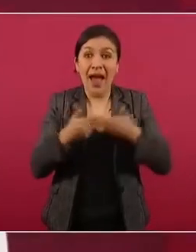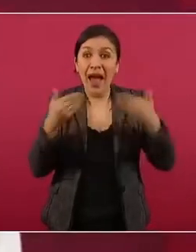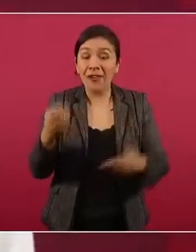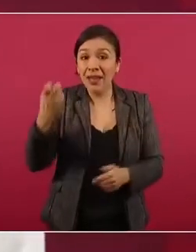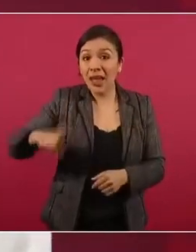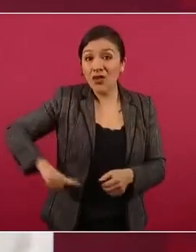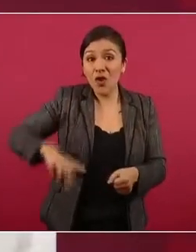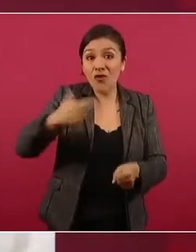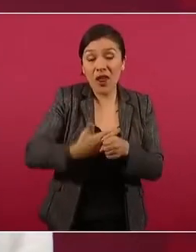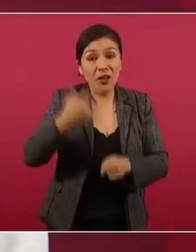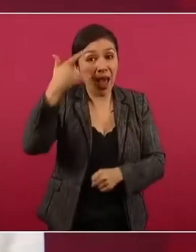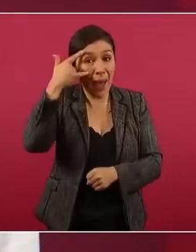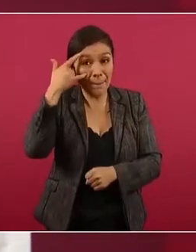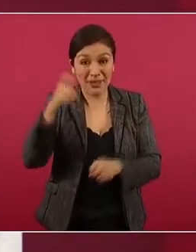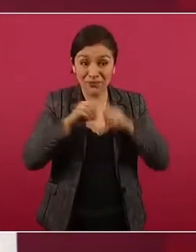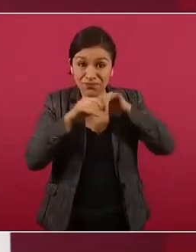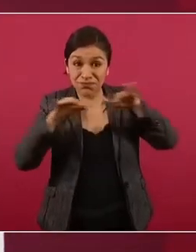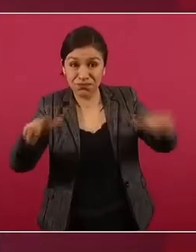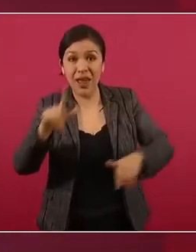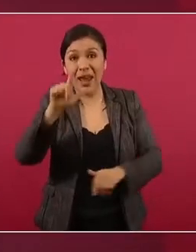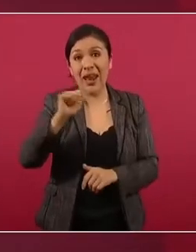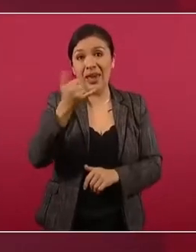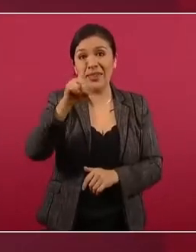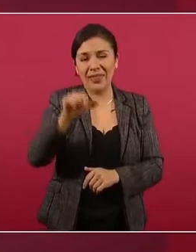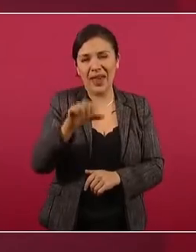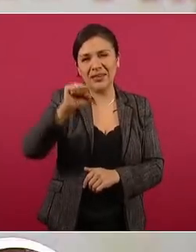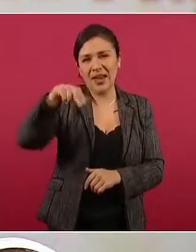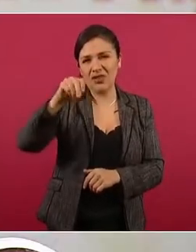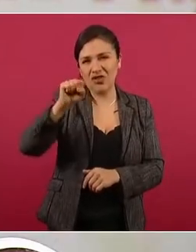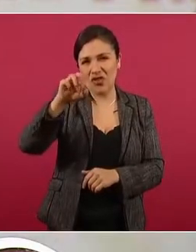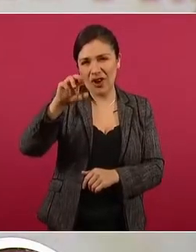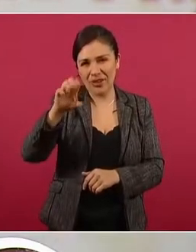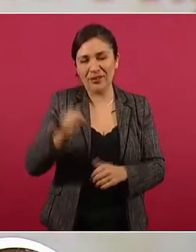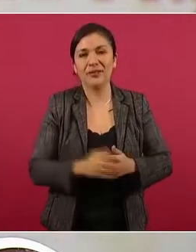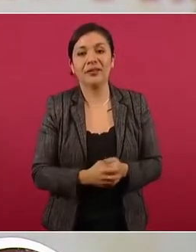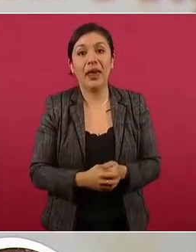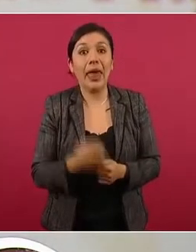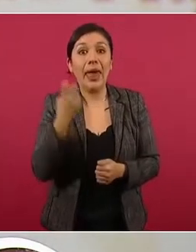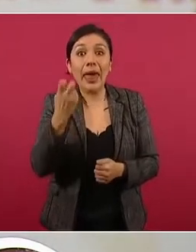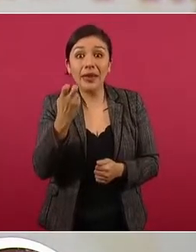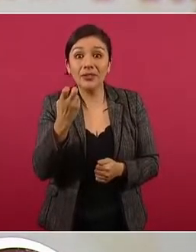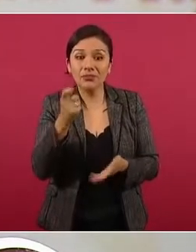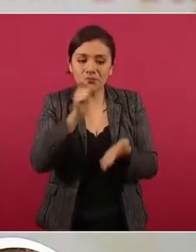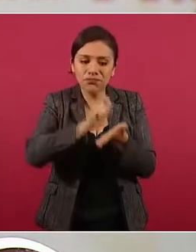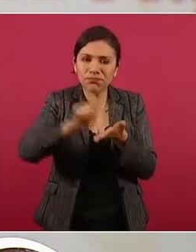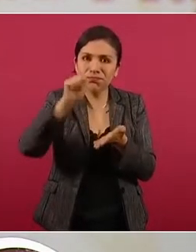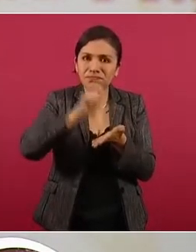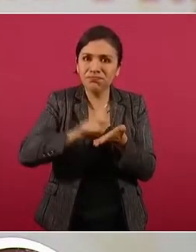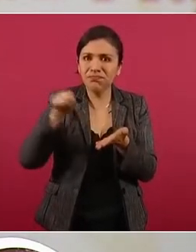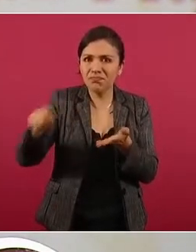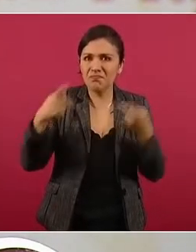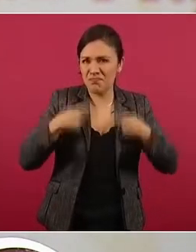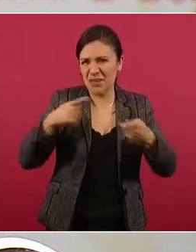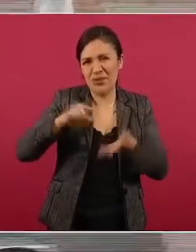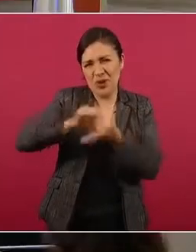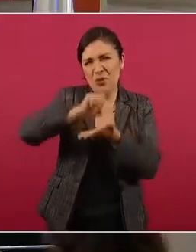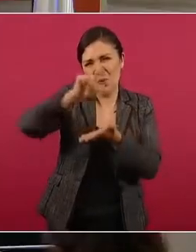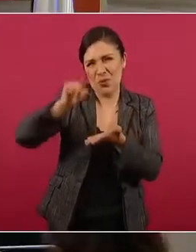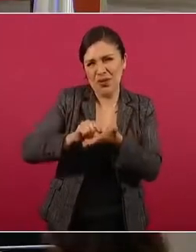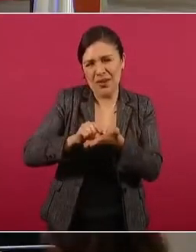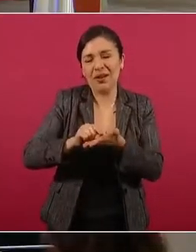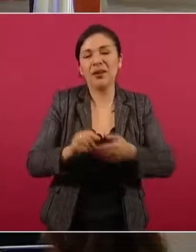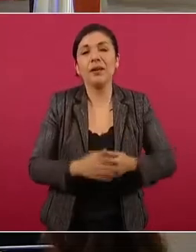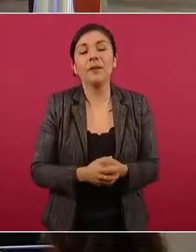gobernadora de Campeche, Laida Sanzores. Esto fue lo que escribió, pero